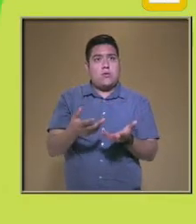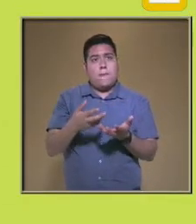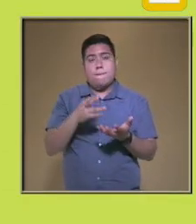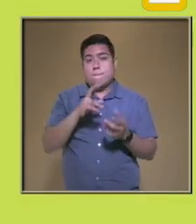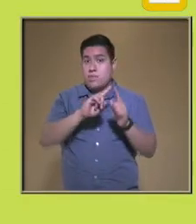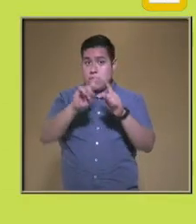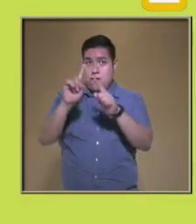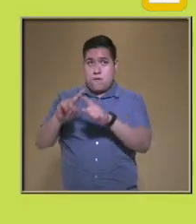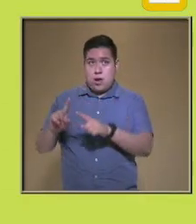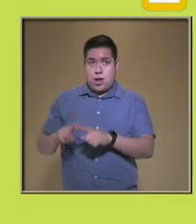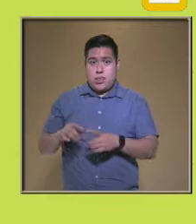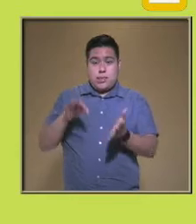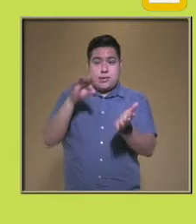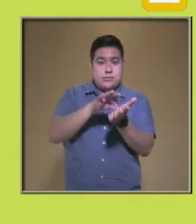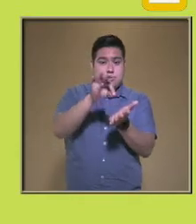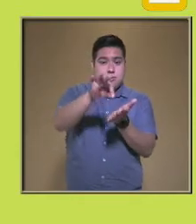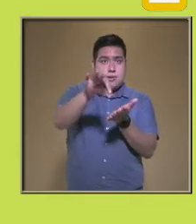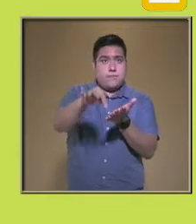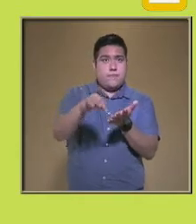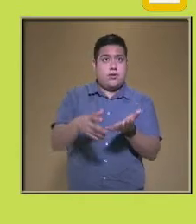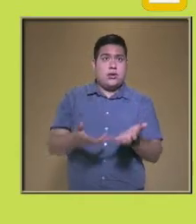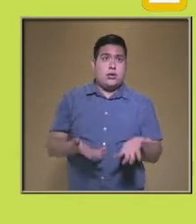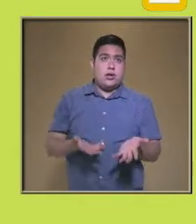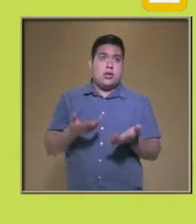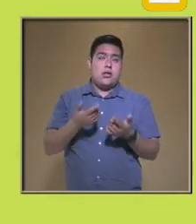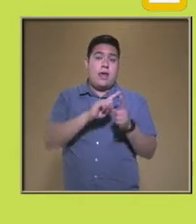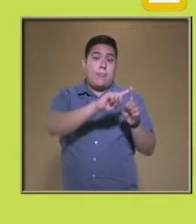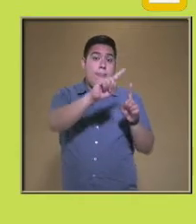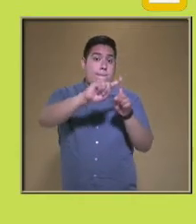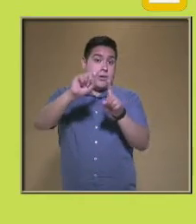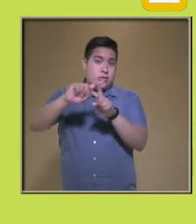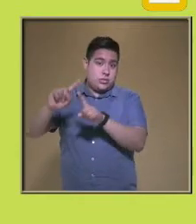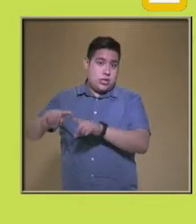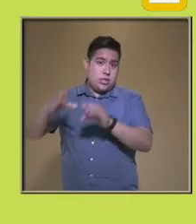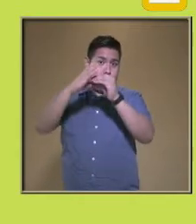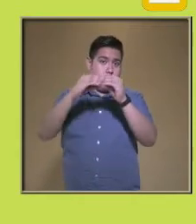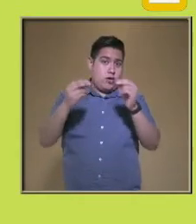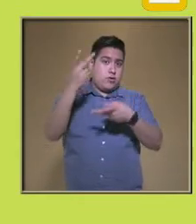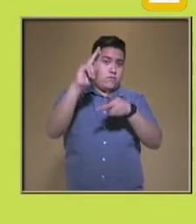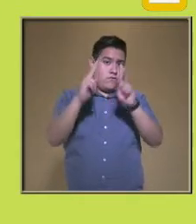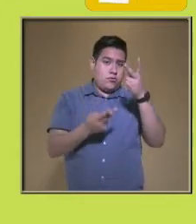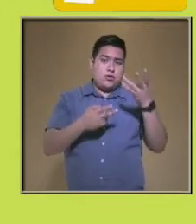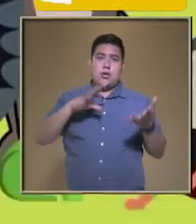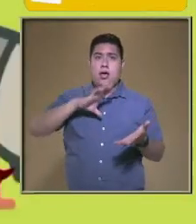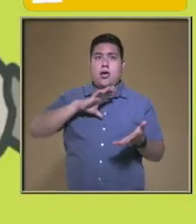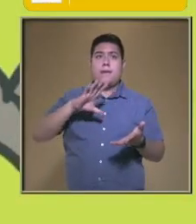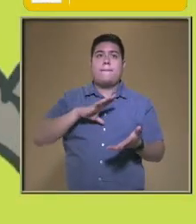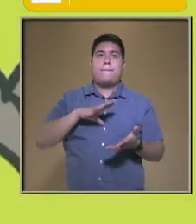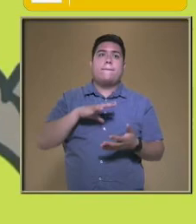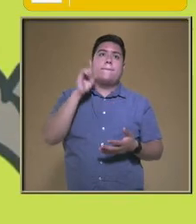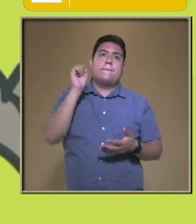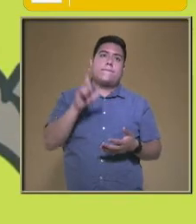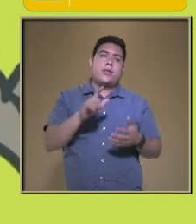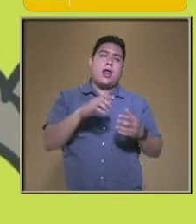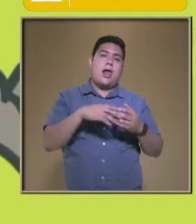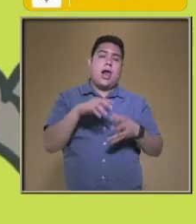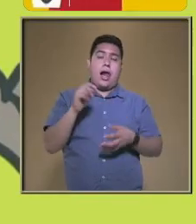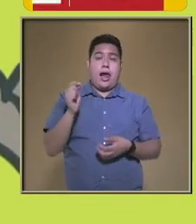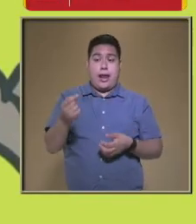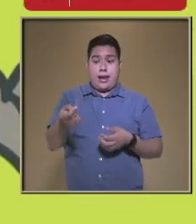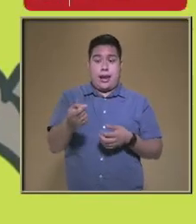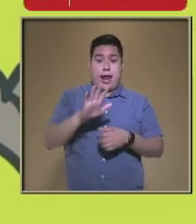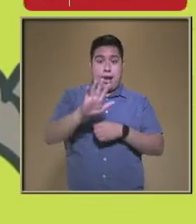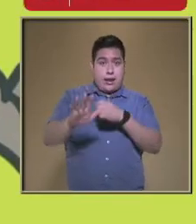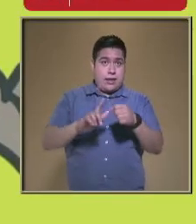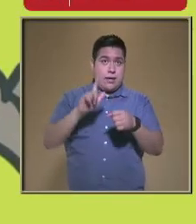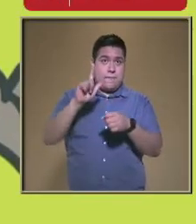Sus variedades De semillas Y procuraron Una diversidad De frutas Y verduras Además Domesticaron Algunos animales